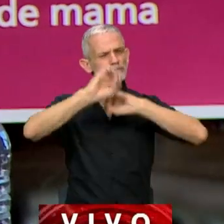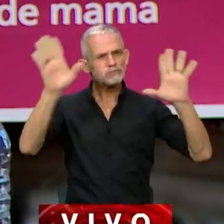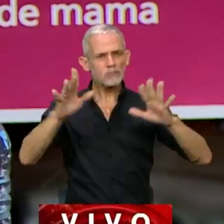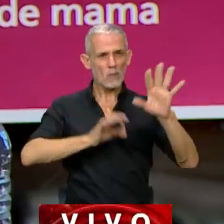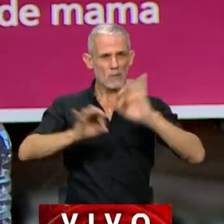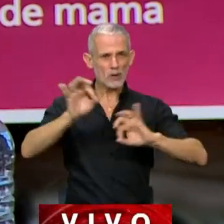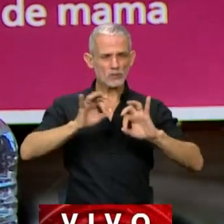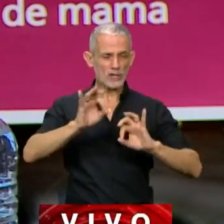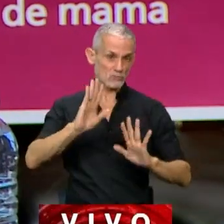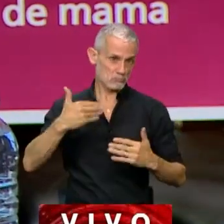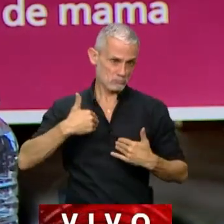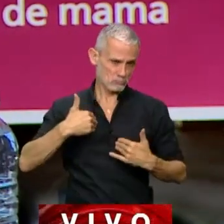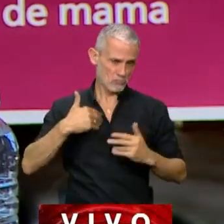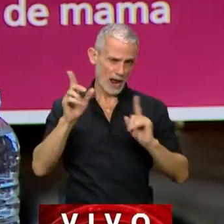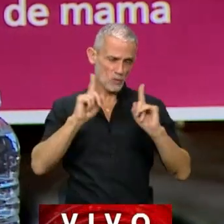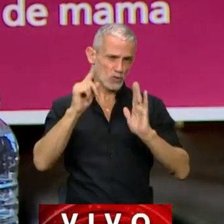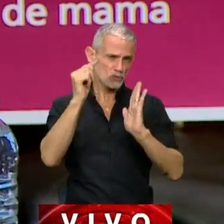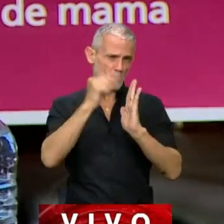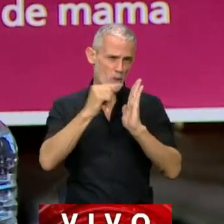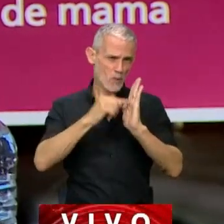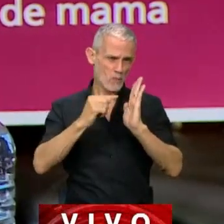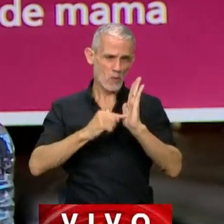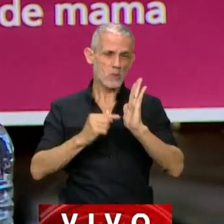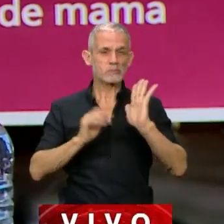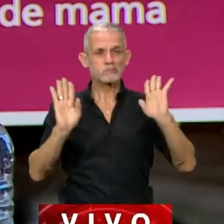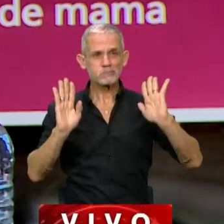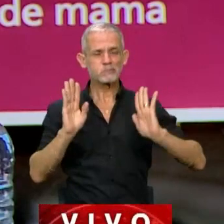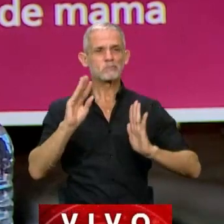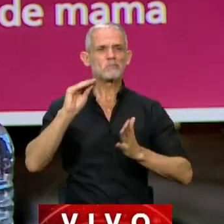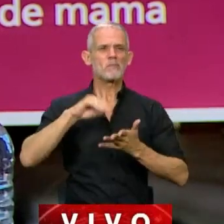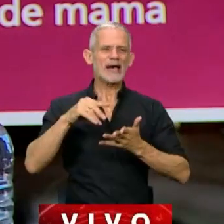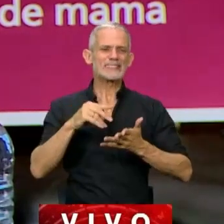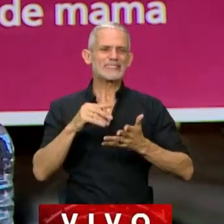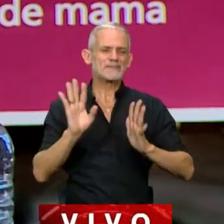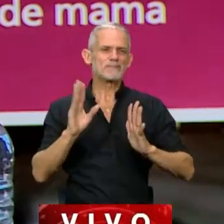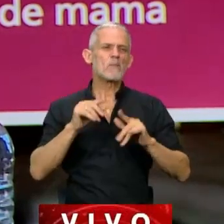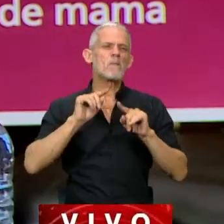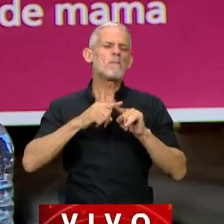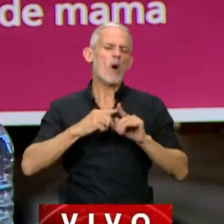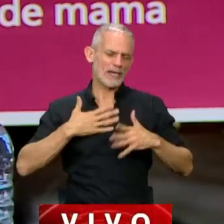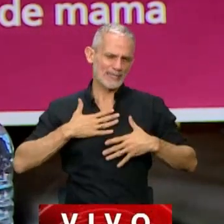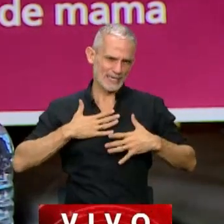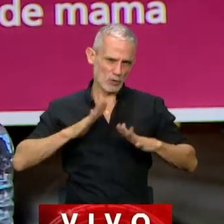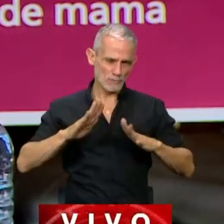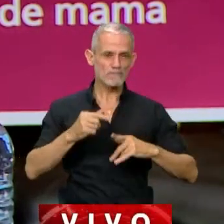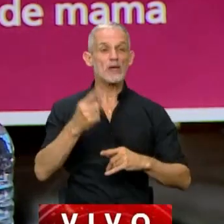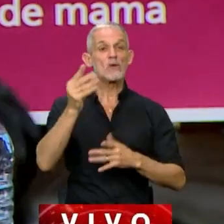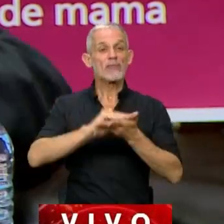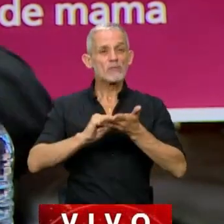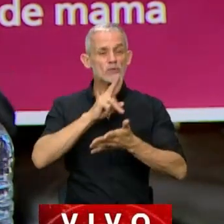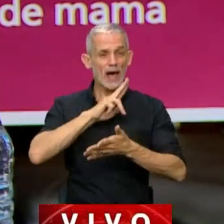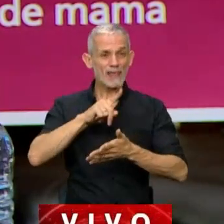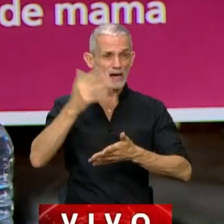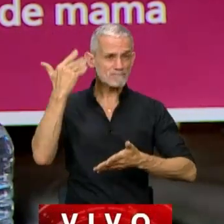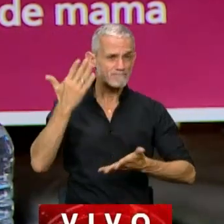proyecto, quisiera hacer algunas consideraciones, si se quiere, más de tipo política. Una diputada